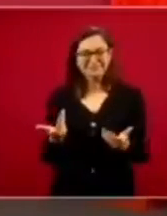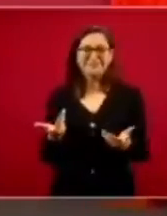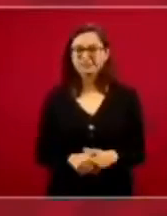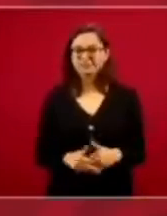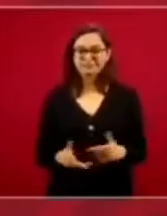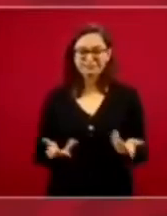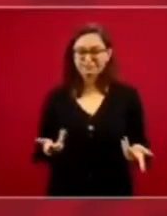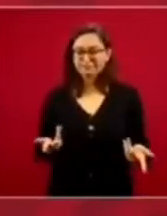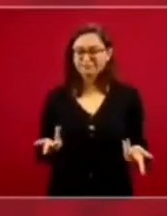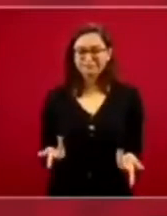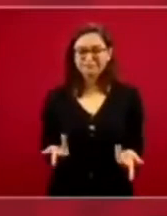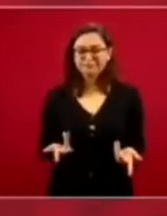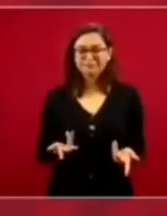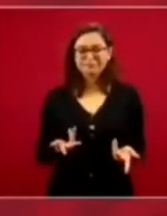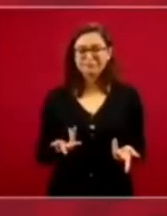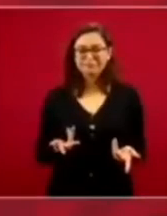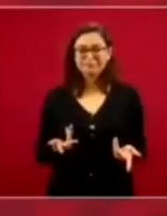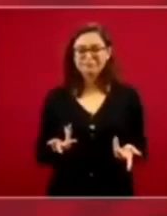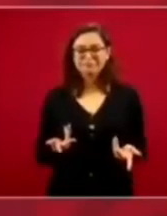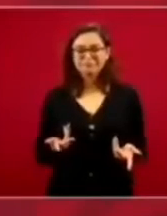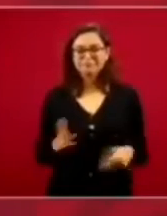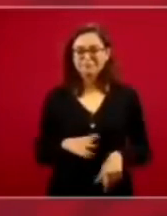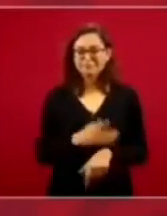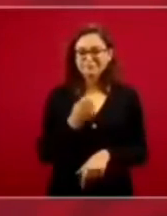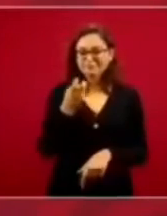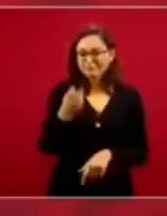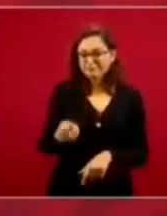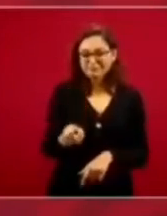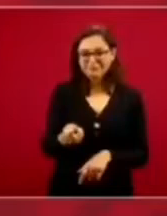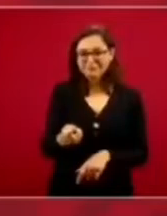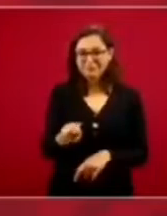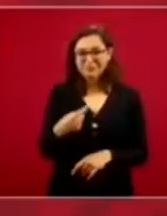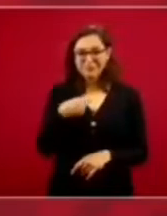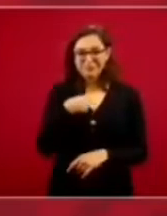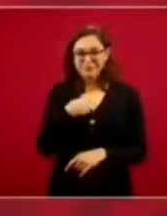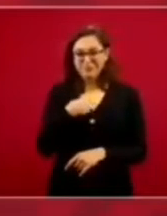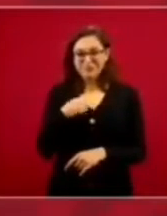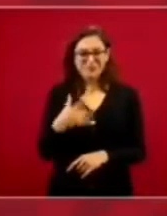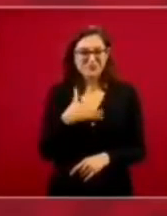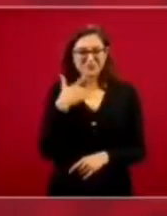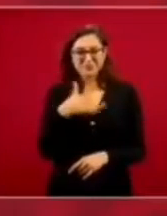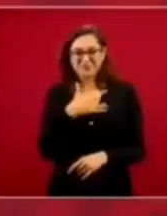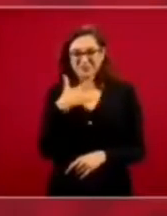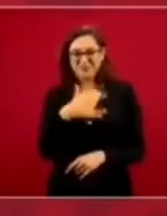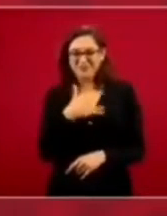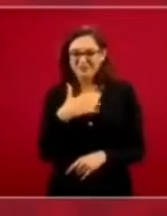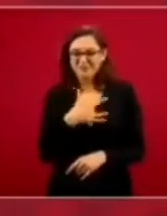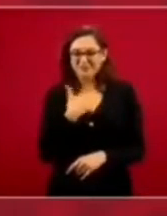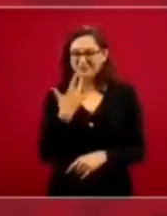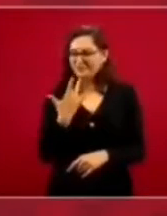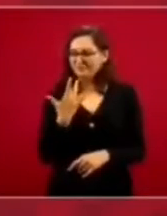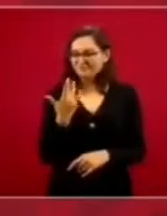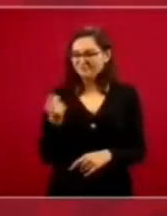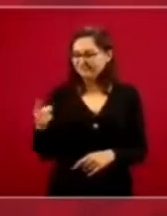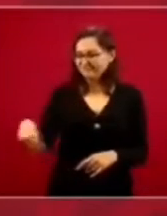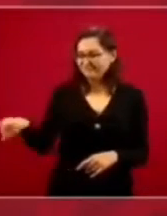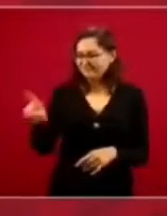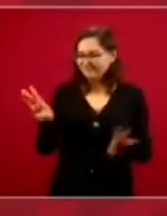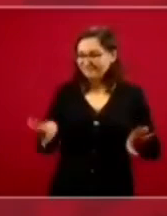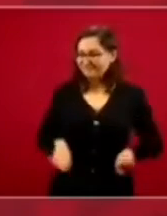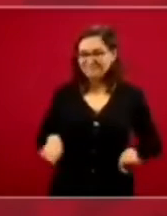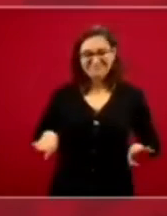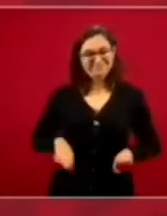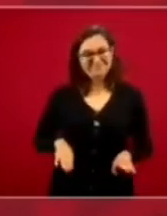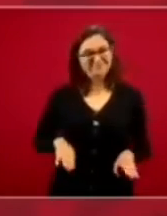conservadurismo. Por eso señalo, hablo de la hipocresía del